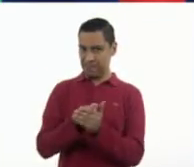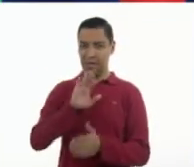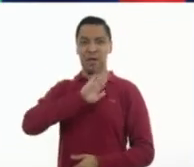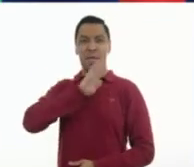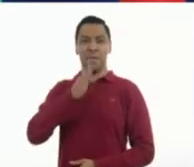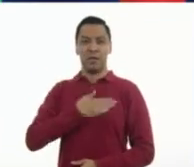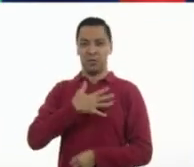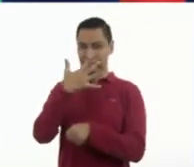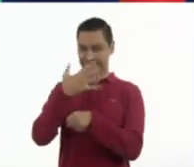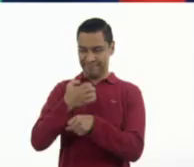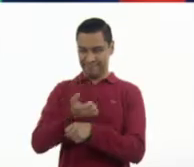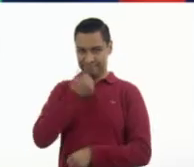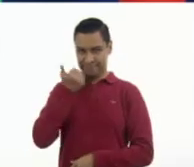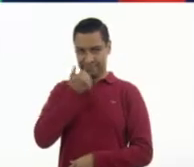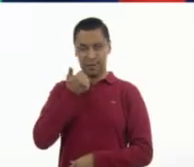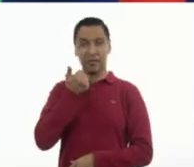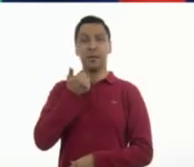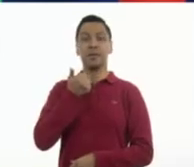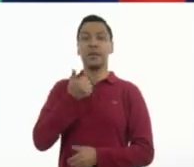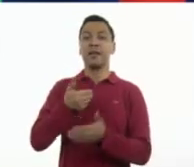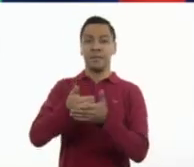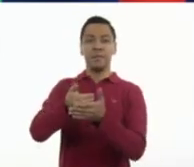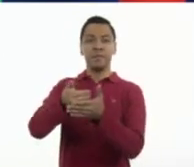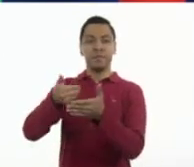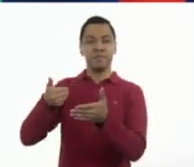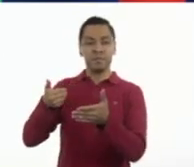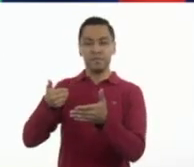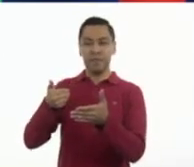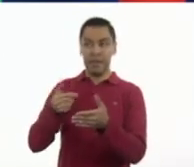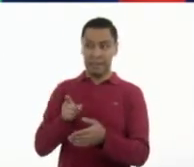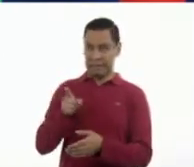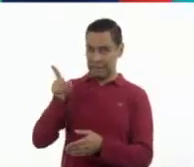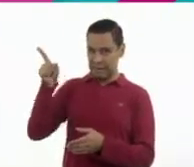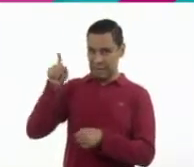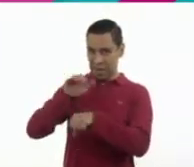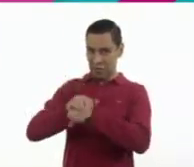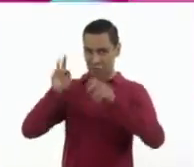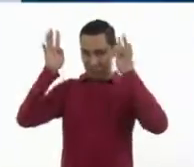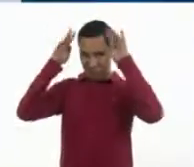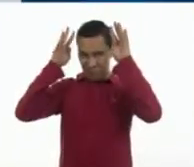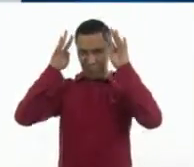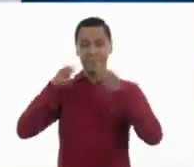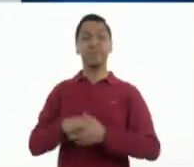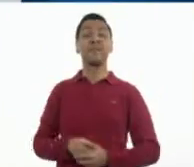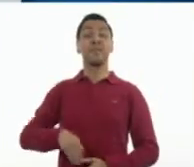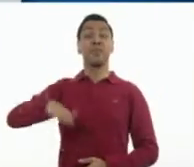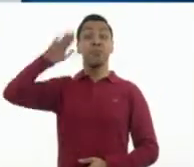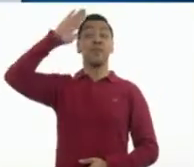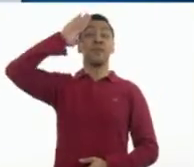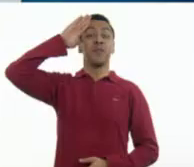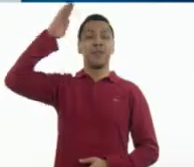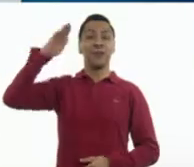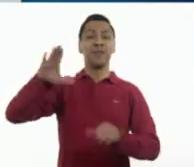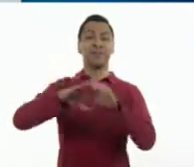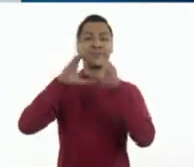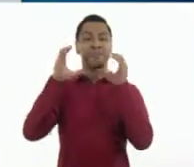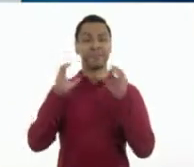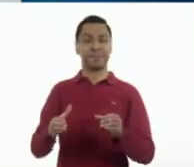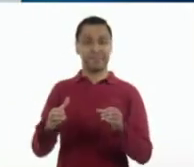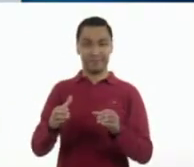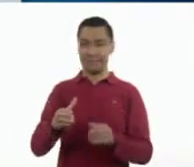¡Listísimos! Pero antes, vamos con Ajo Listo. ¡Hola! ¿Cómo están?